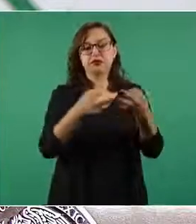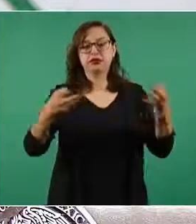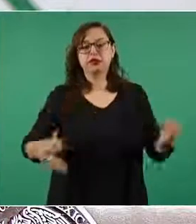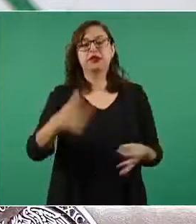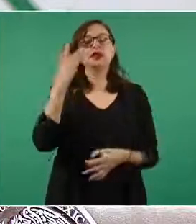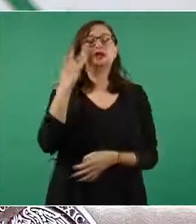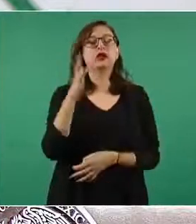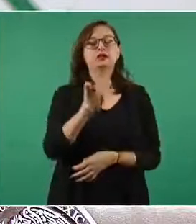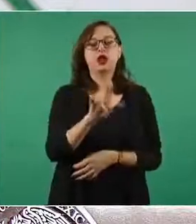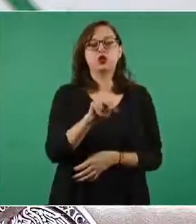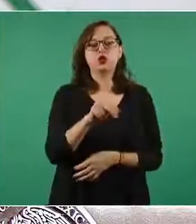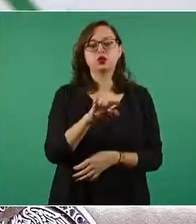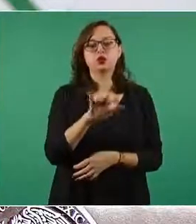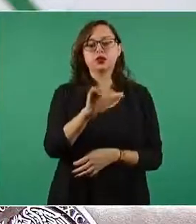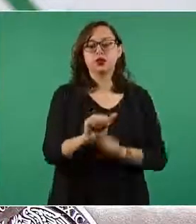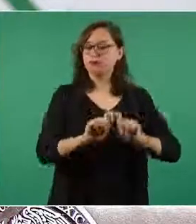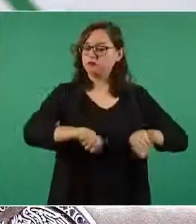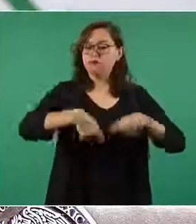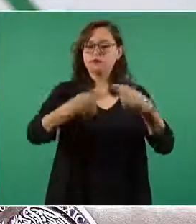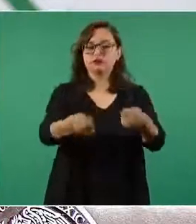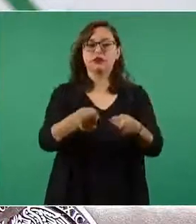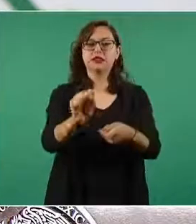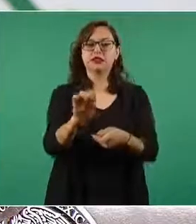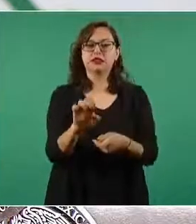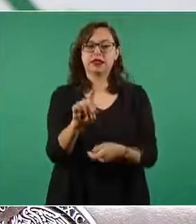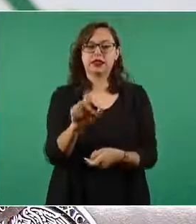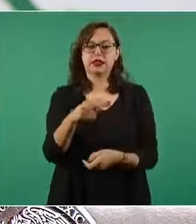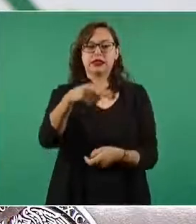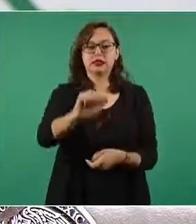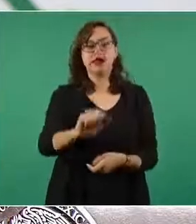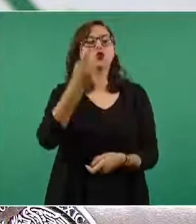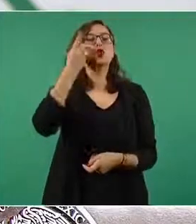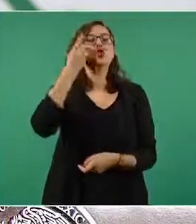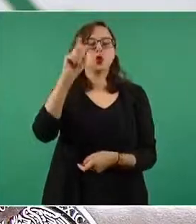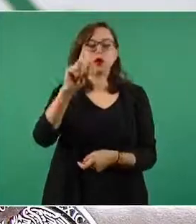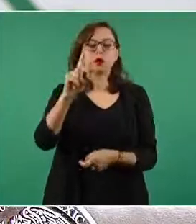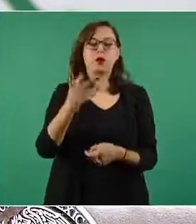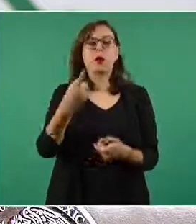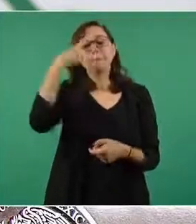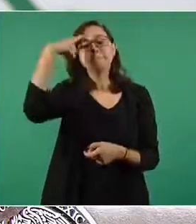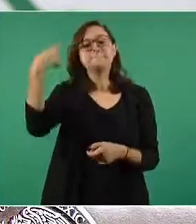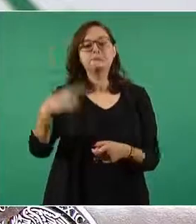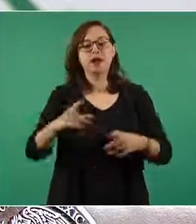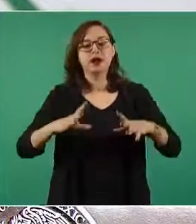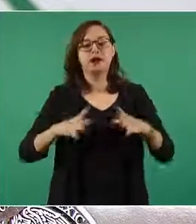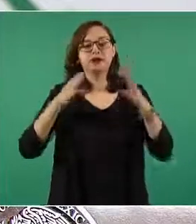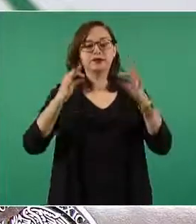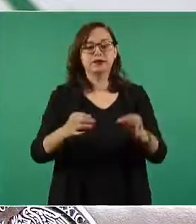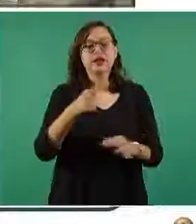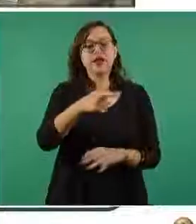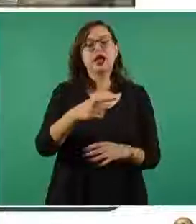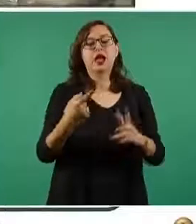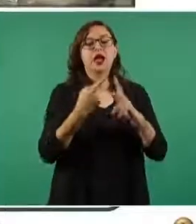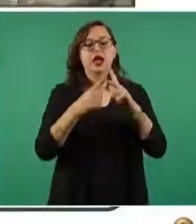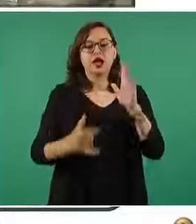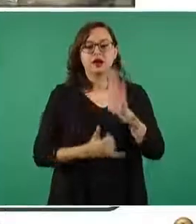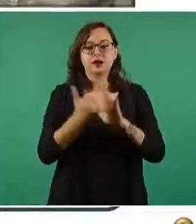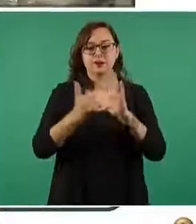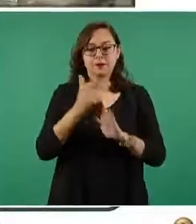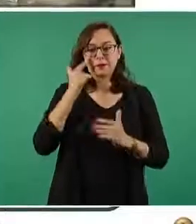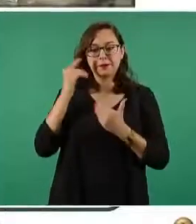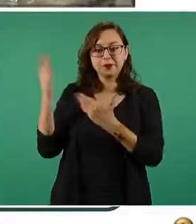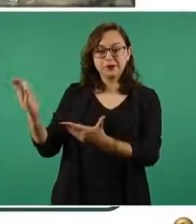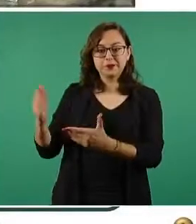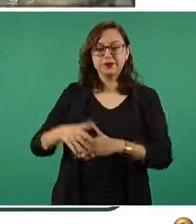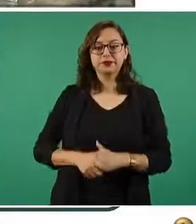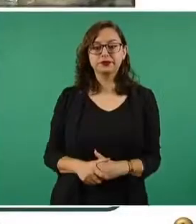a la Secretaría de la Defensa Nacional con el fin de crear la Escuela para el Hijo del Soldado, proyecto que